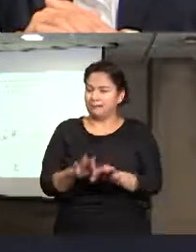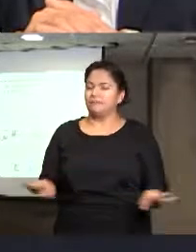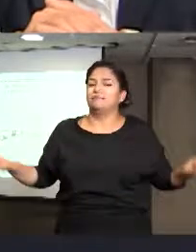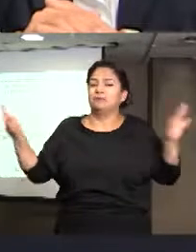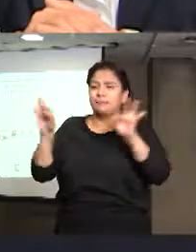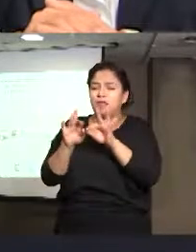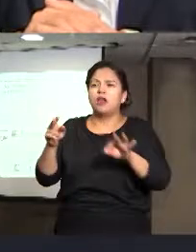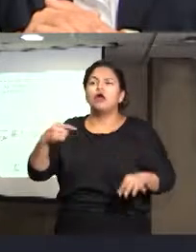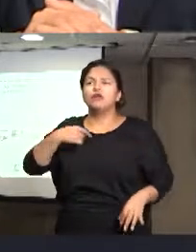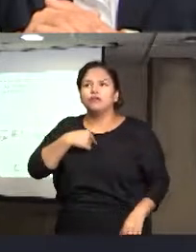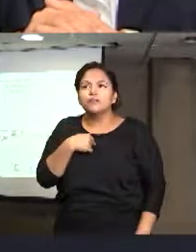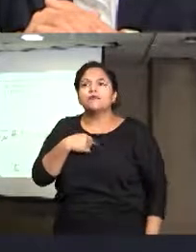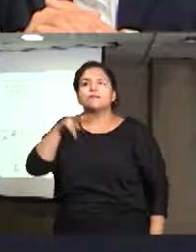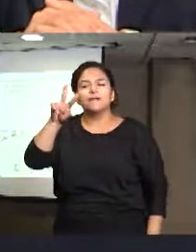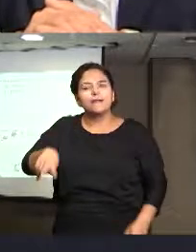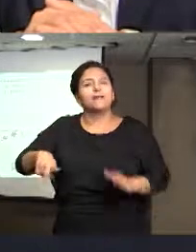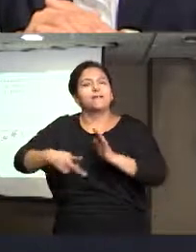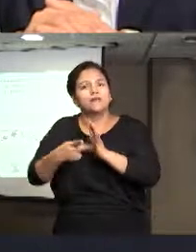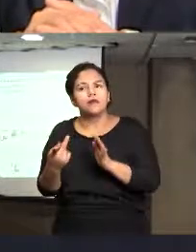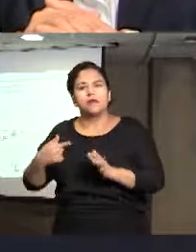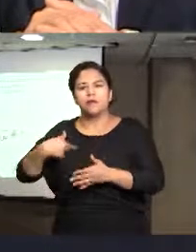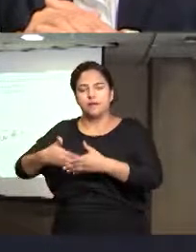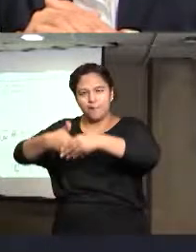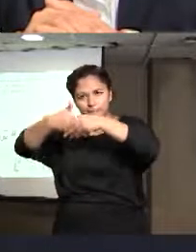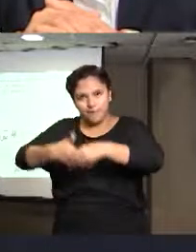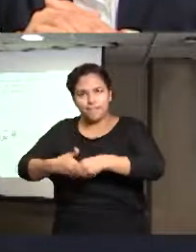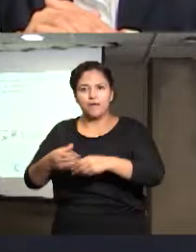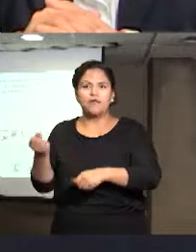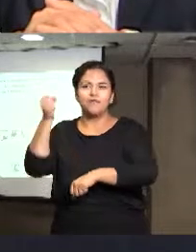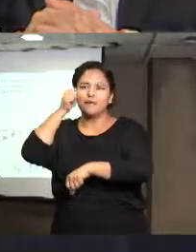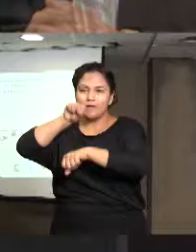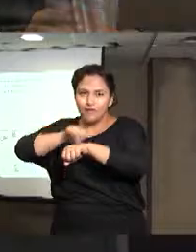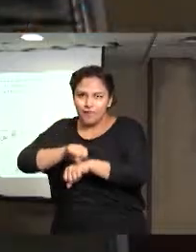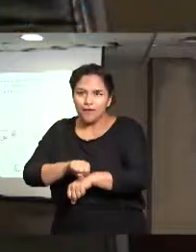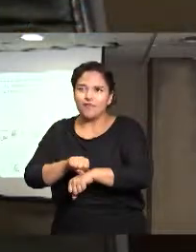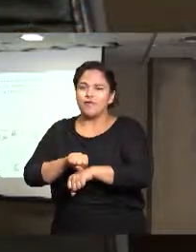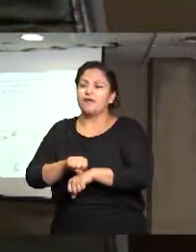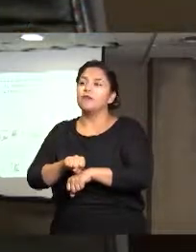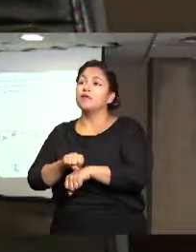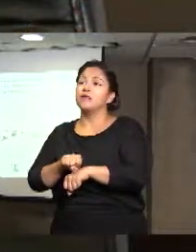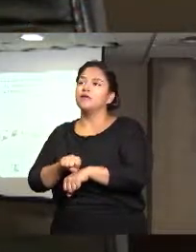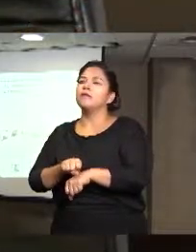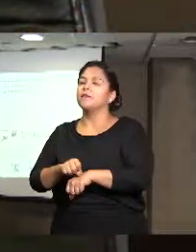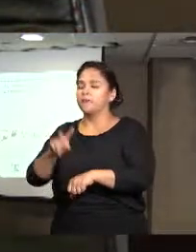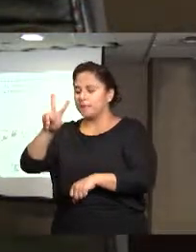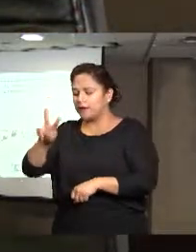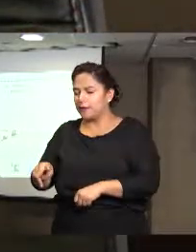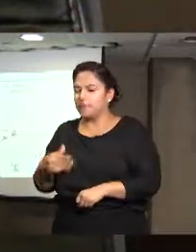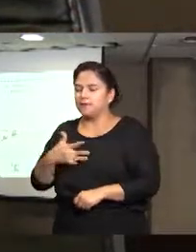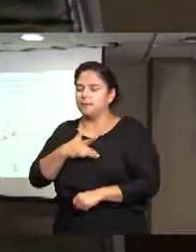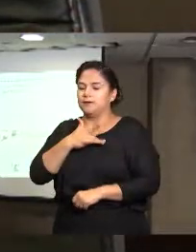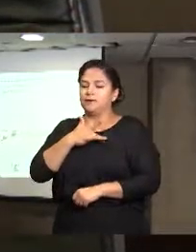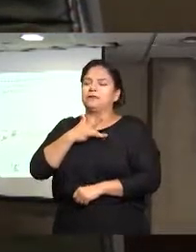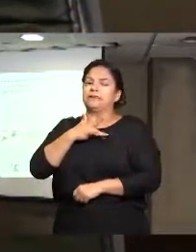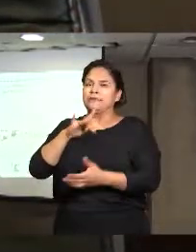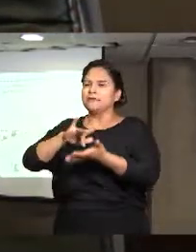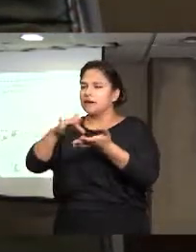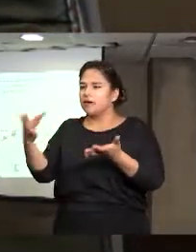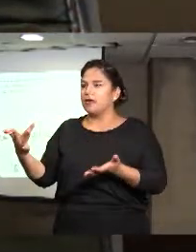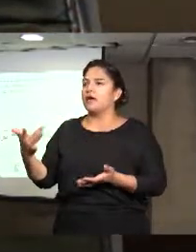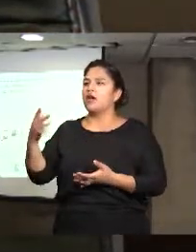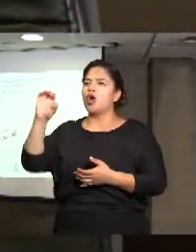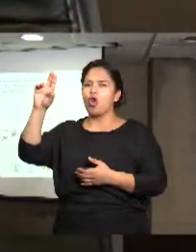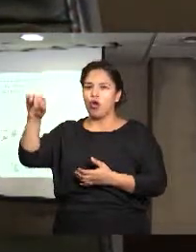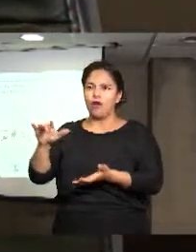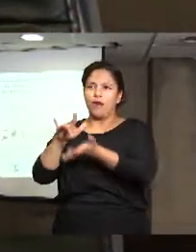reitero y les envío un saludo de mi secretario general, es para la Croc un gran honor participar y atender, pues bueno, el llamado de la